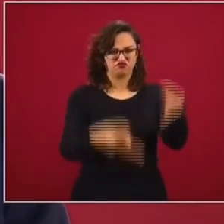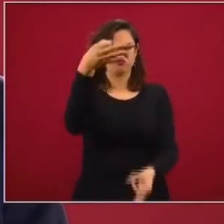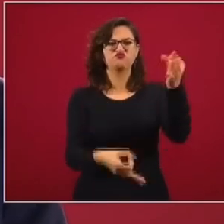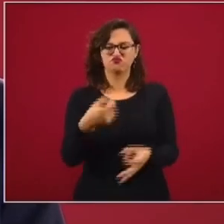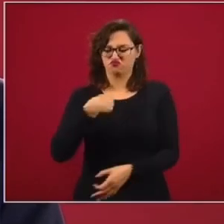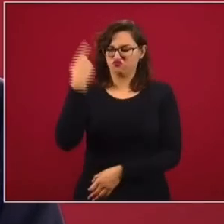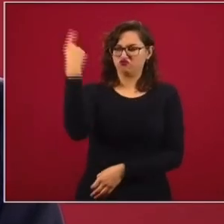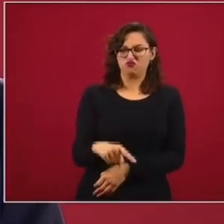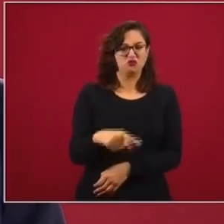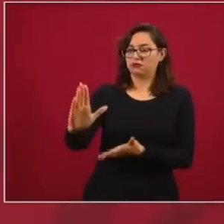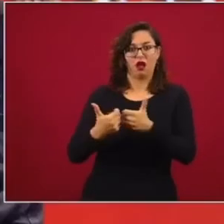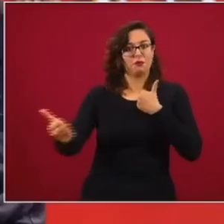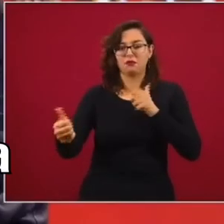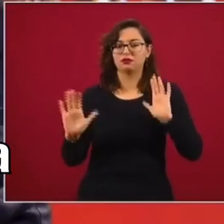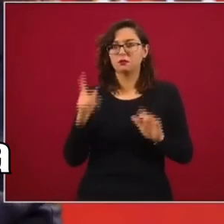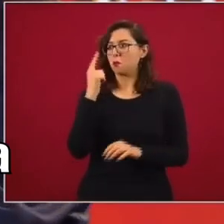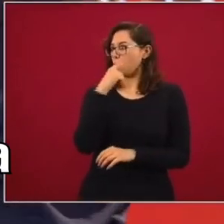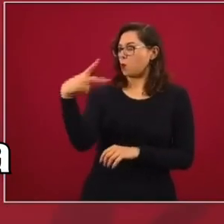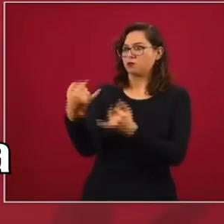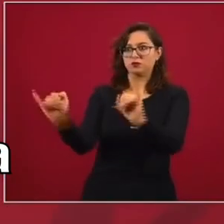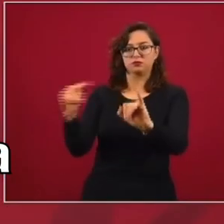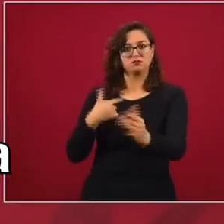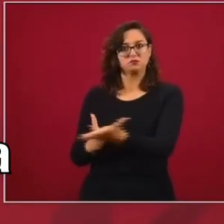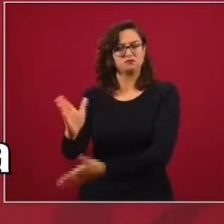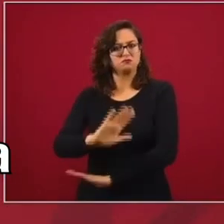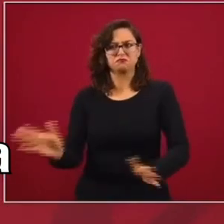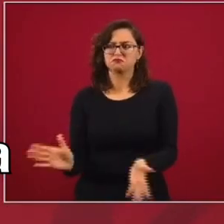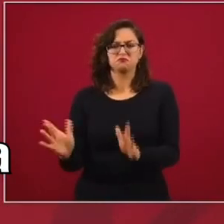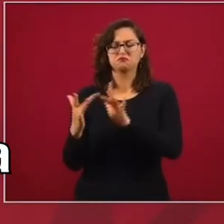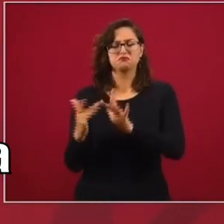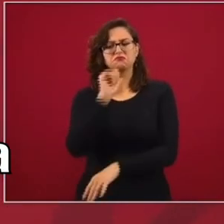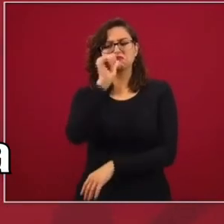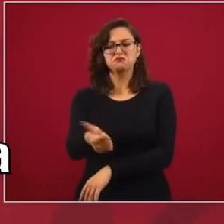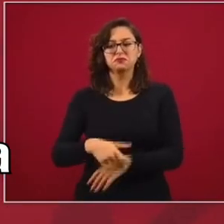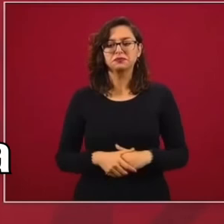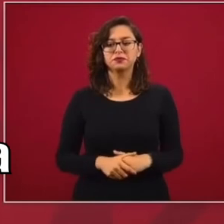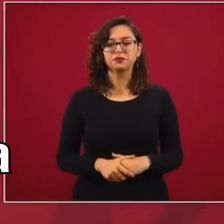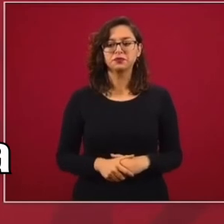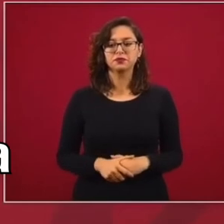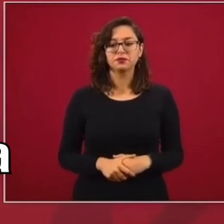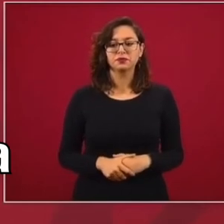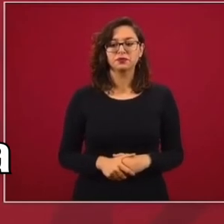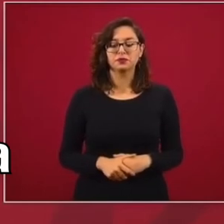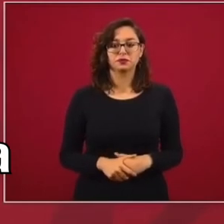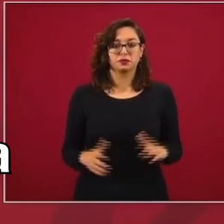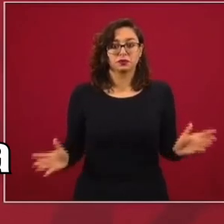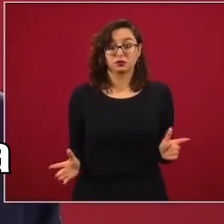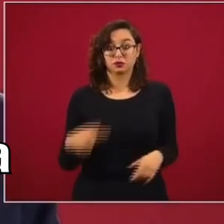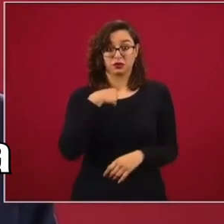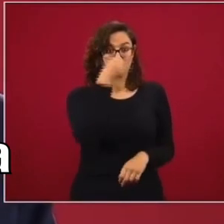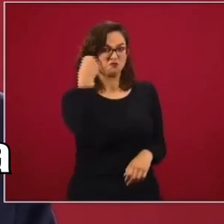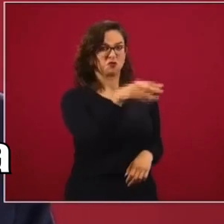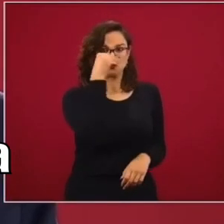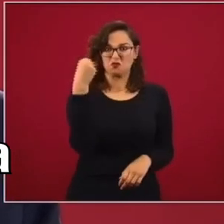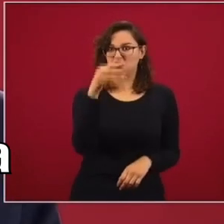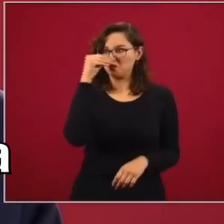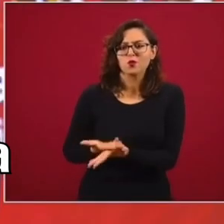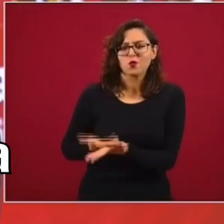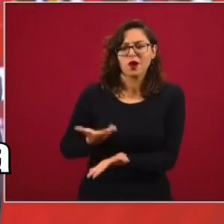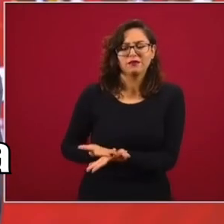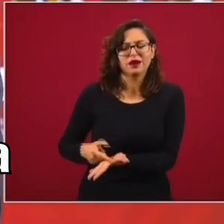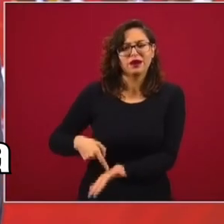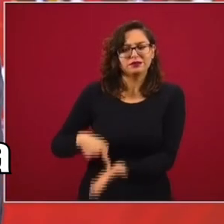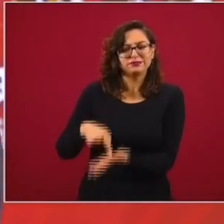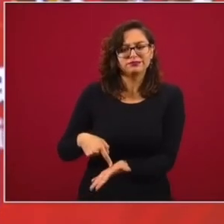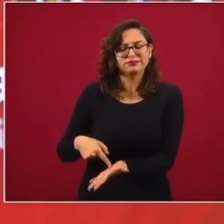vengándome. No se puede tampoco acusar a nadie, ni condenar a nadie,